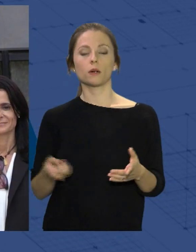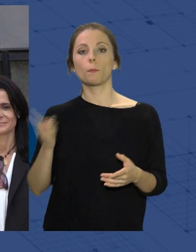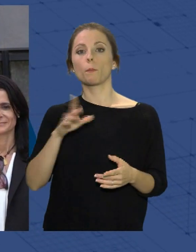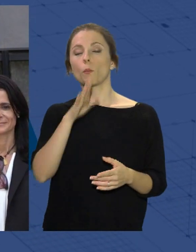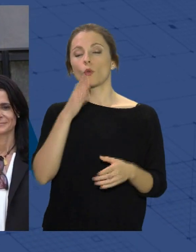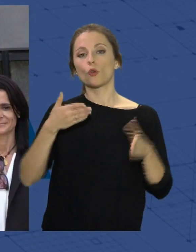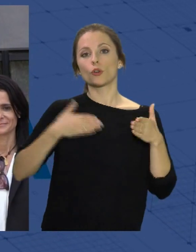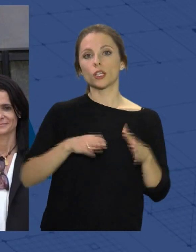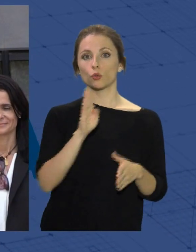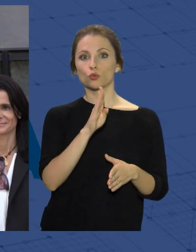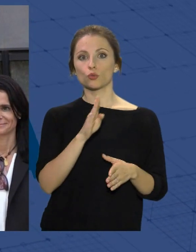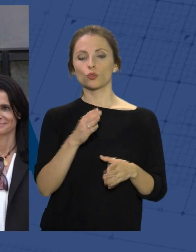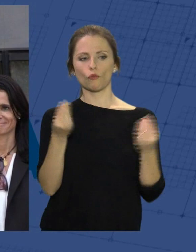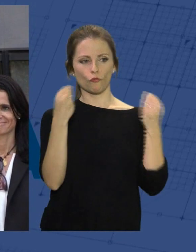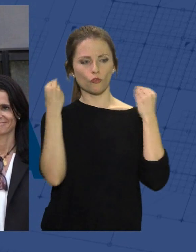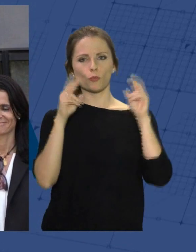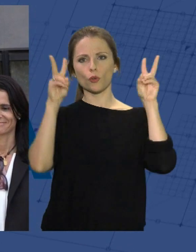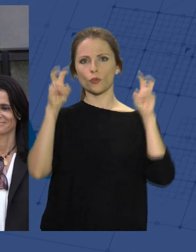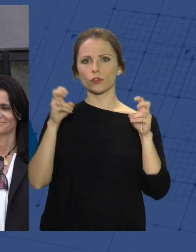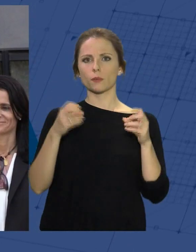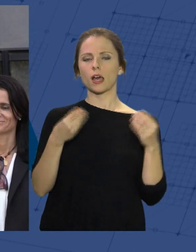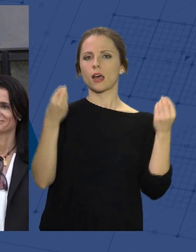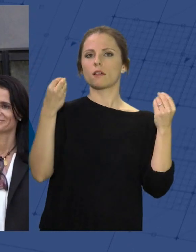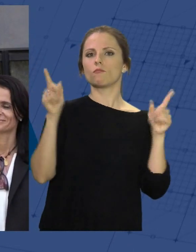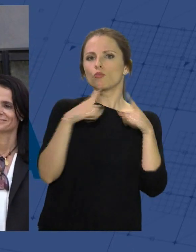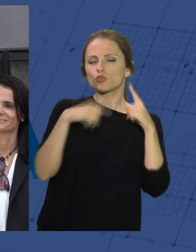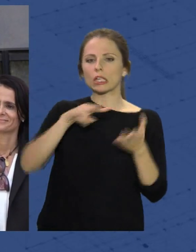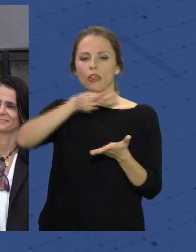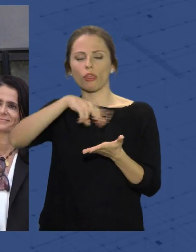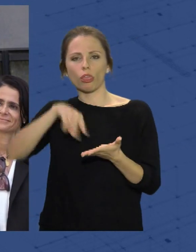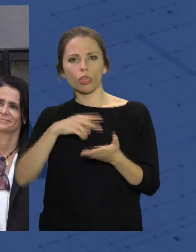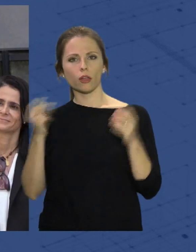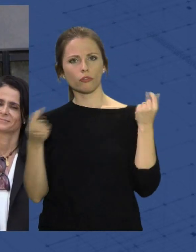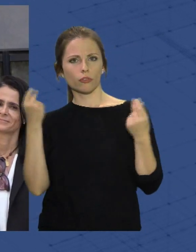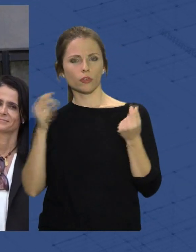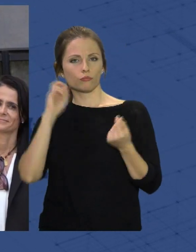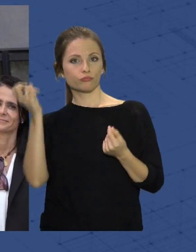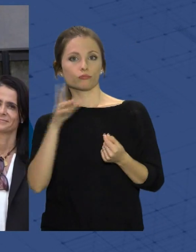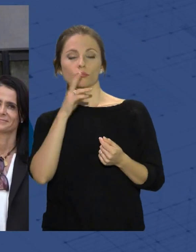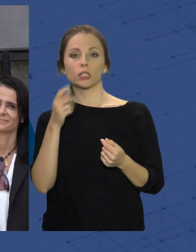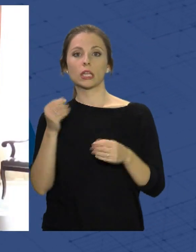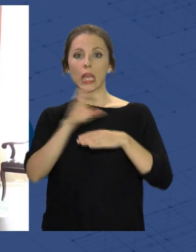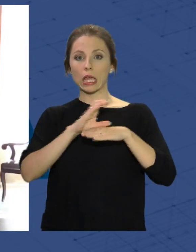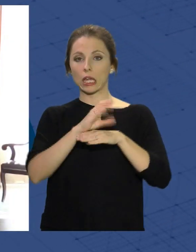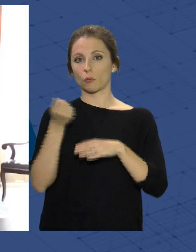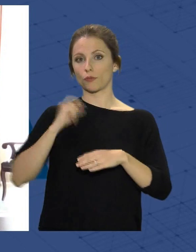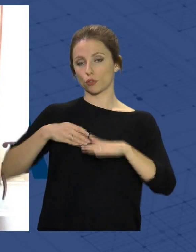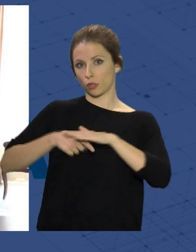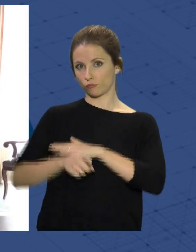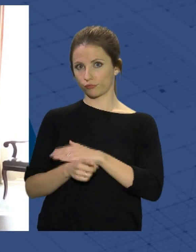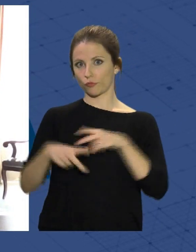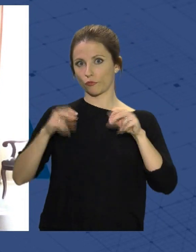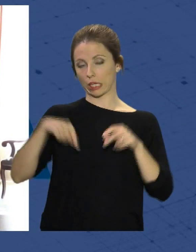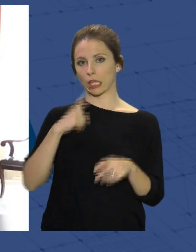musicalmente, académicamente, en la danza también y que puedan culminar su carrera profesional en la Almería. También están en